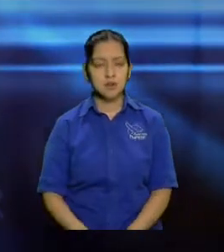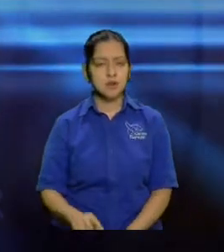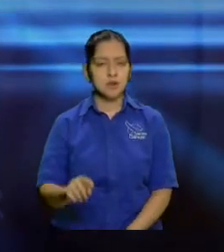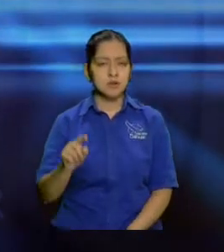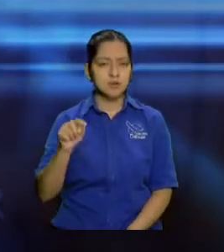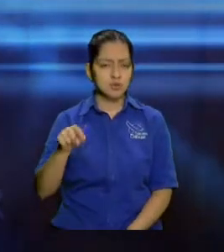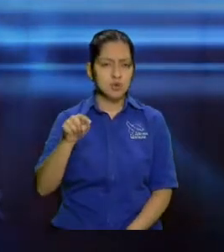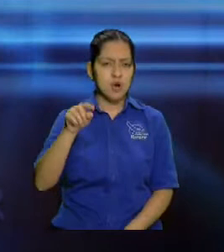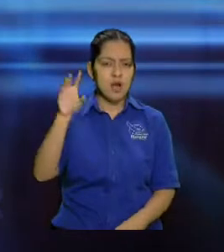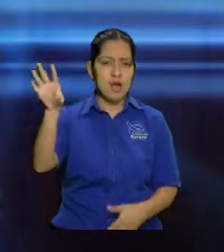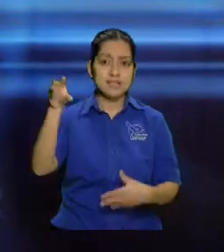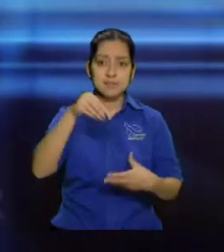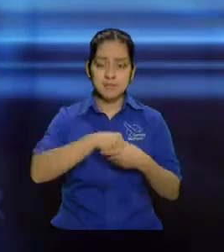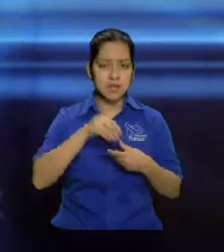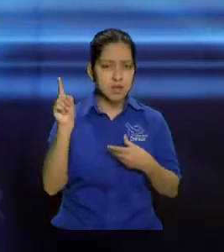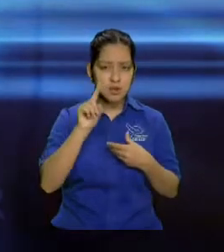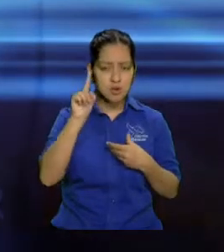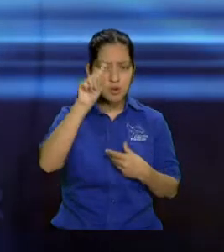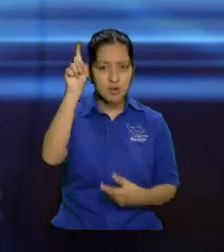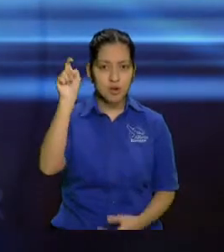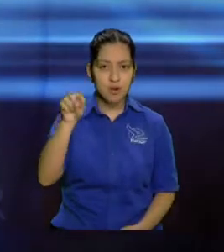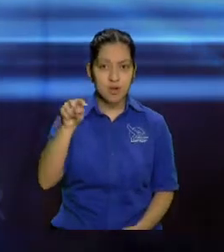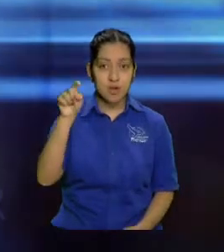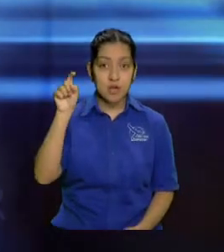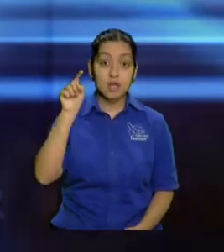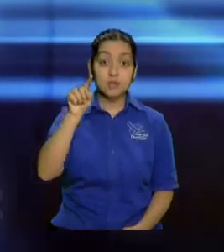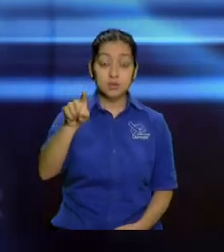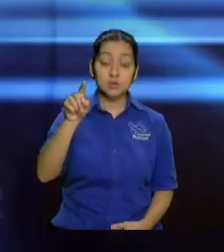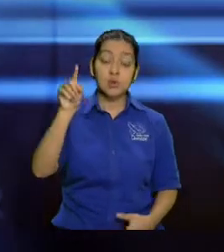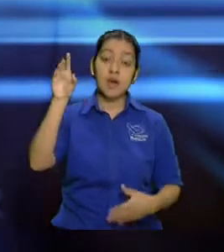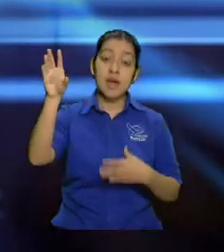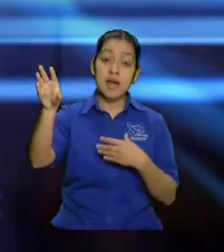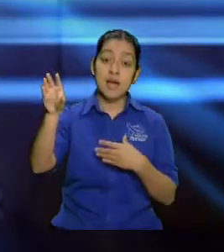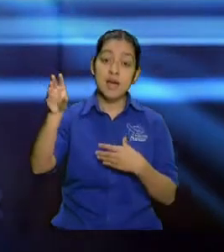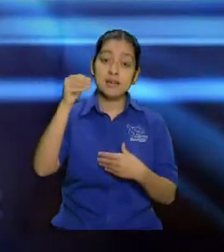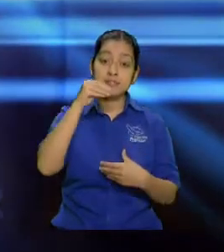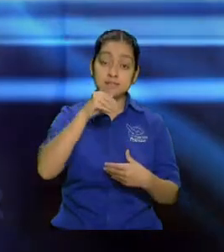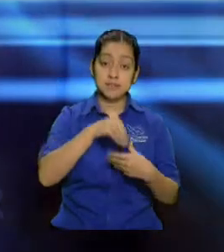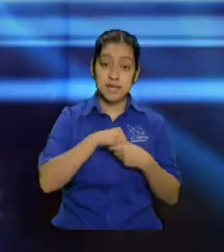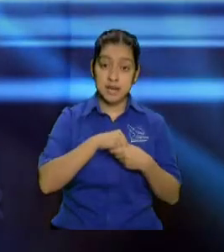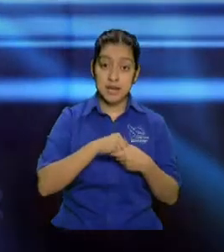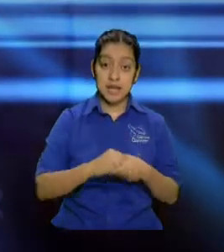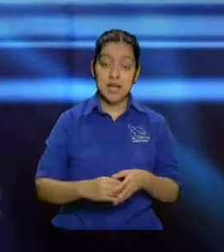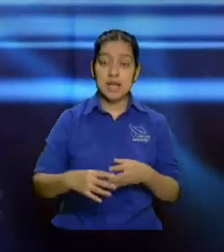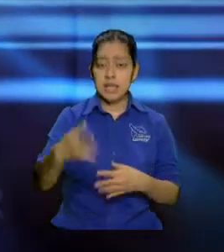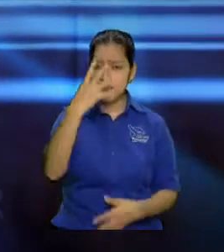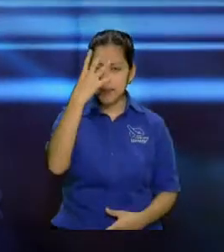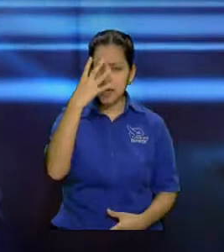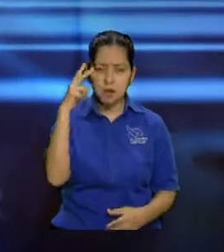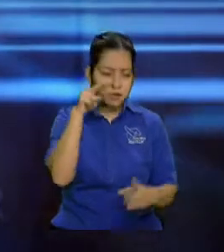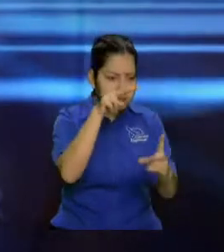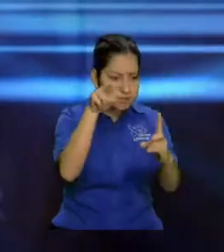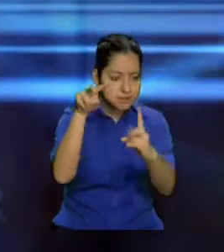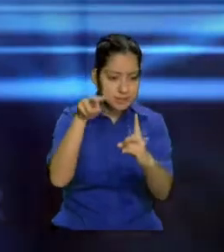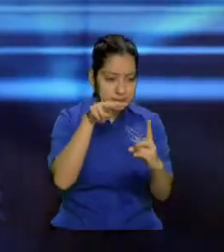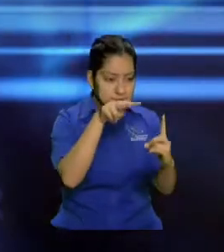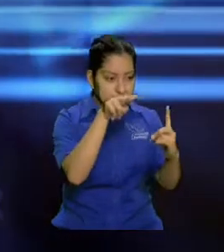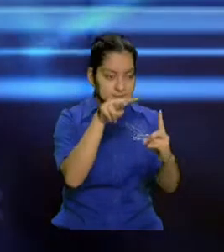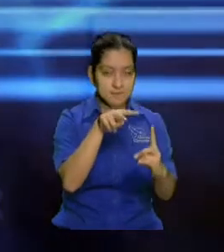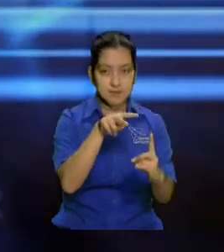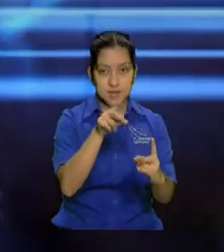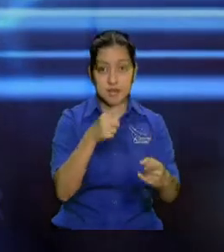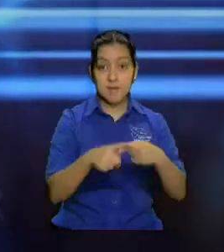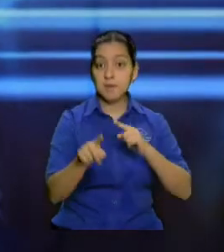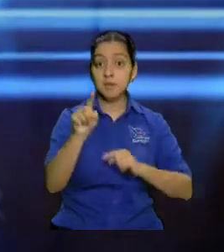y si no haces bien el pecado yace a la puerta y te codicia pero tú debes dominarlo fíjate que interesante que el pecado no puede entrar